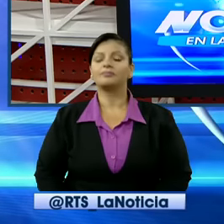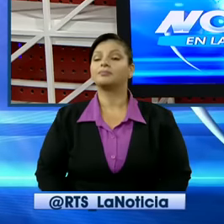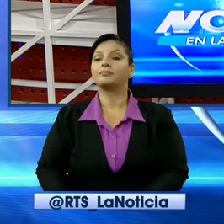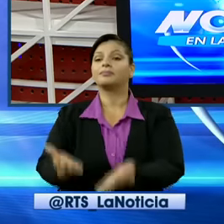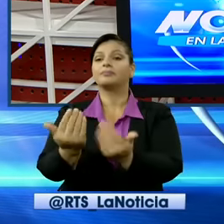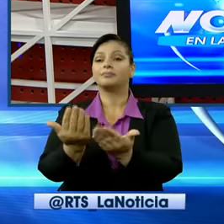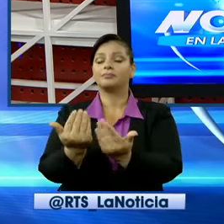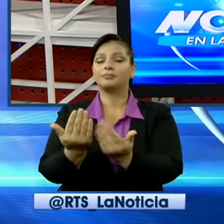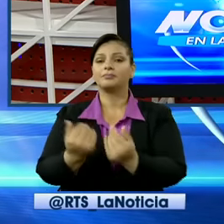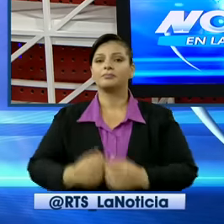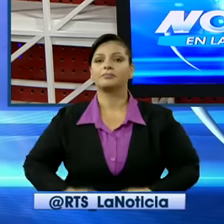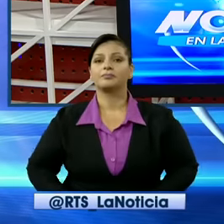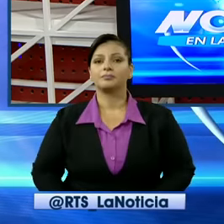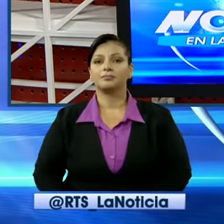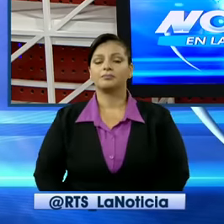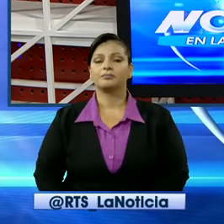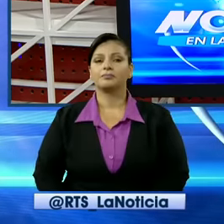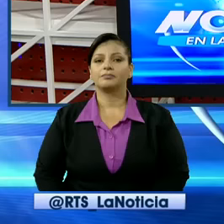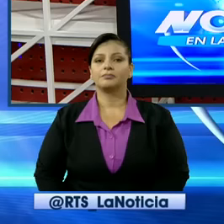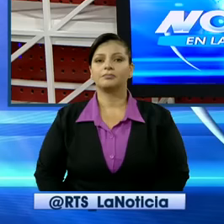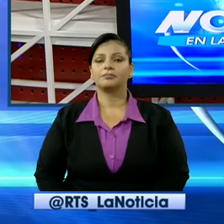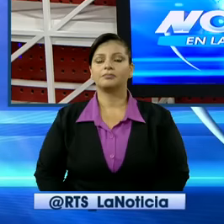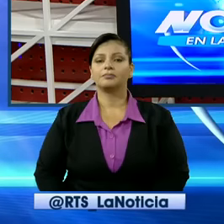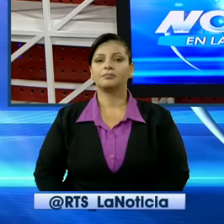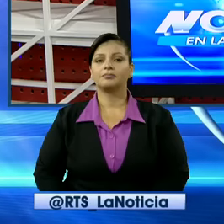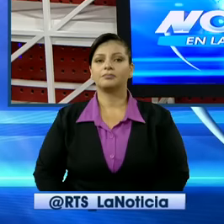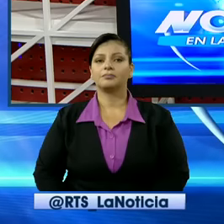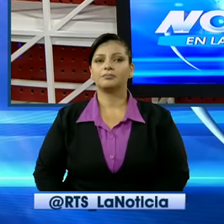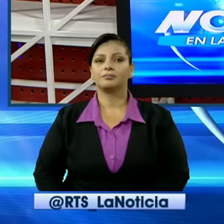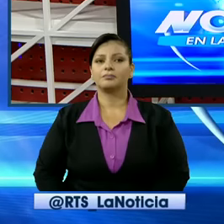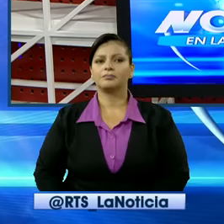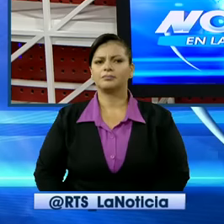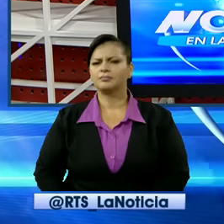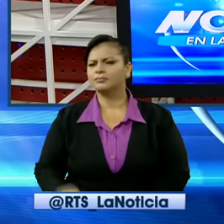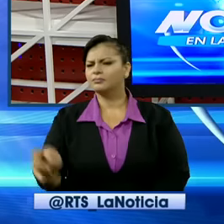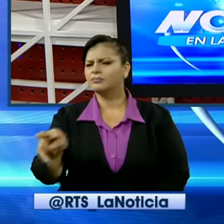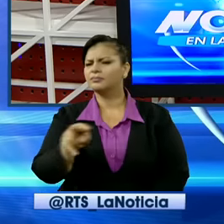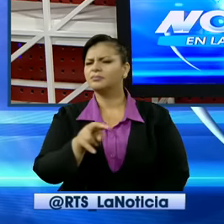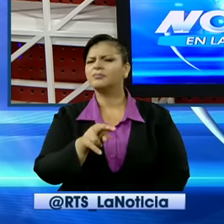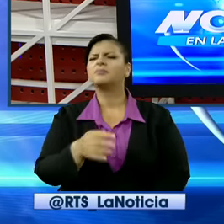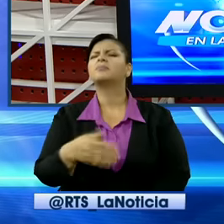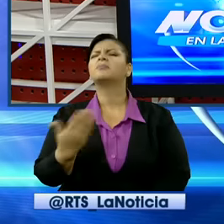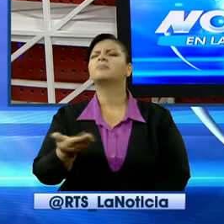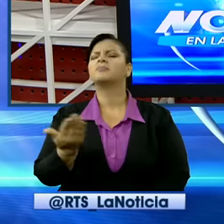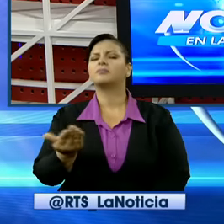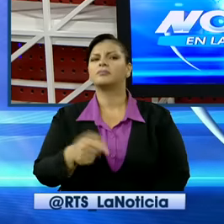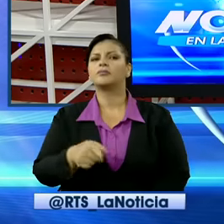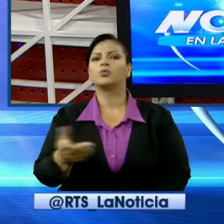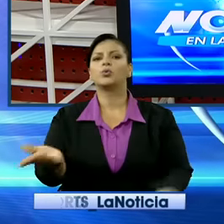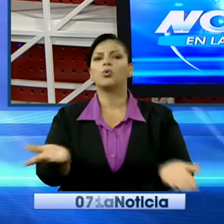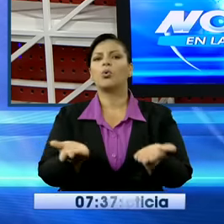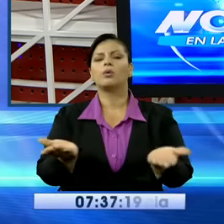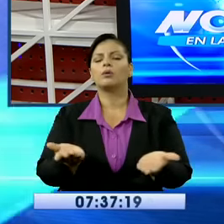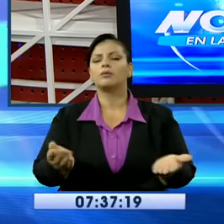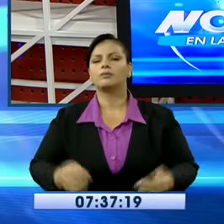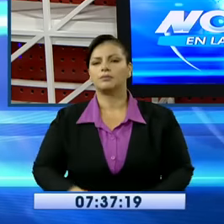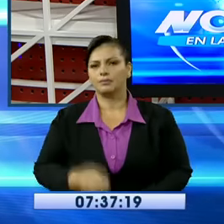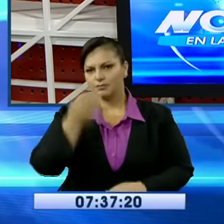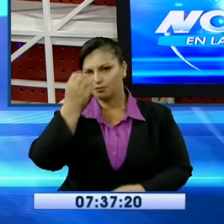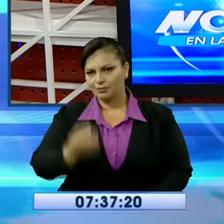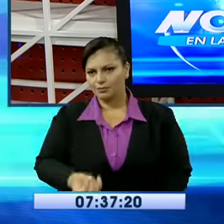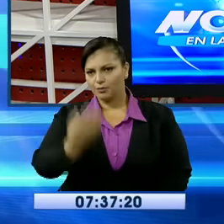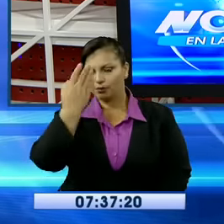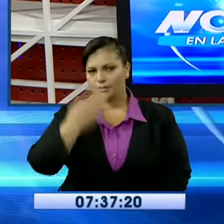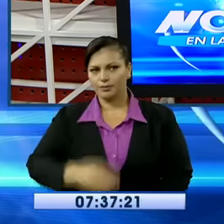José. No importa la novedad que tenga, porque te veo en medio del agua por ahí. ¿Y dónde estás? Buenos días. Así es,